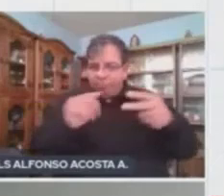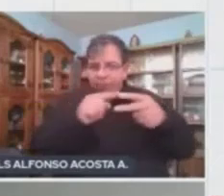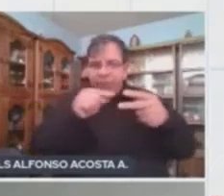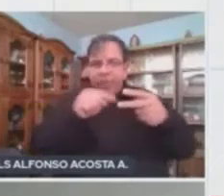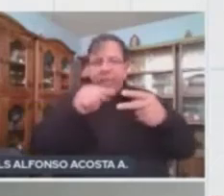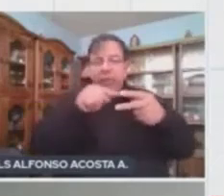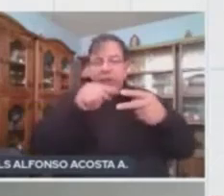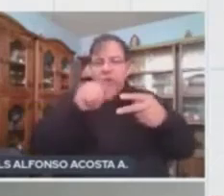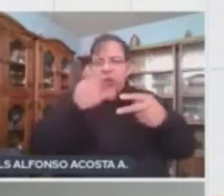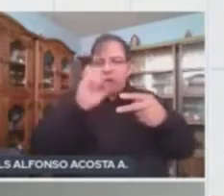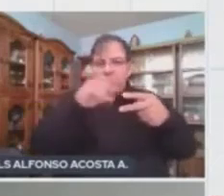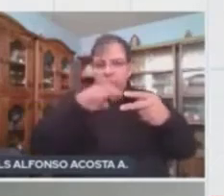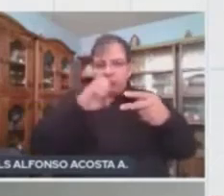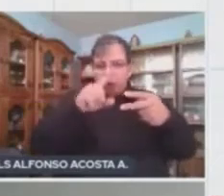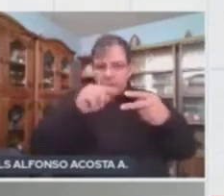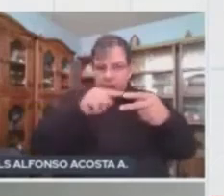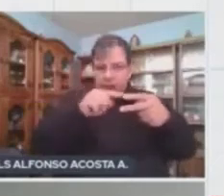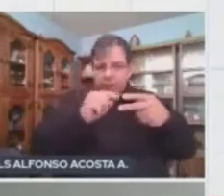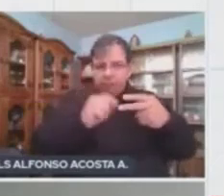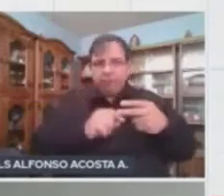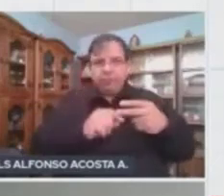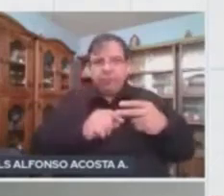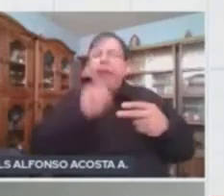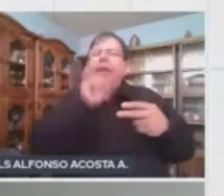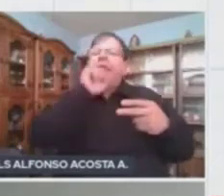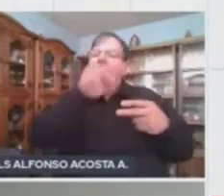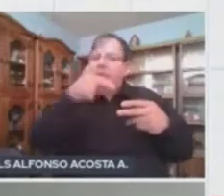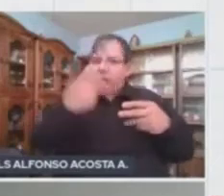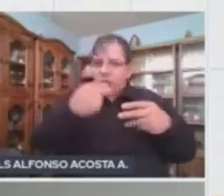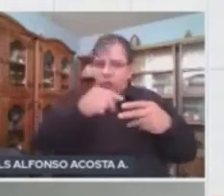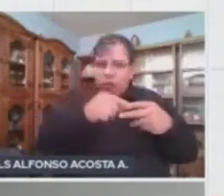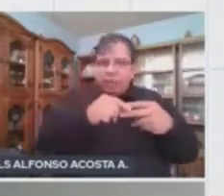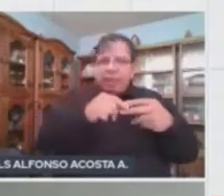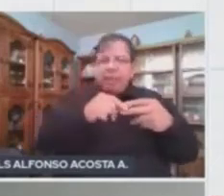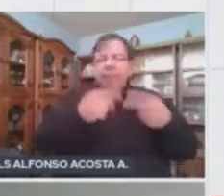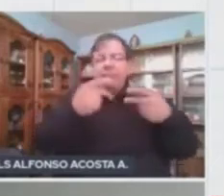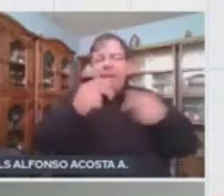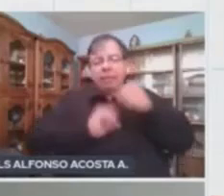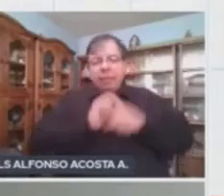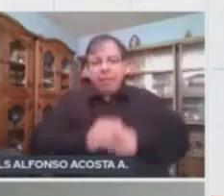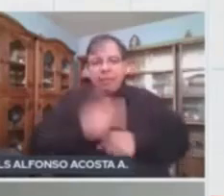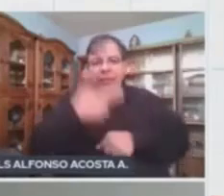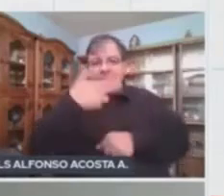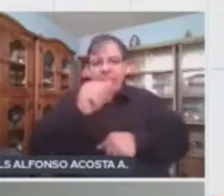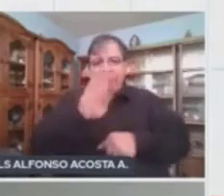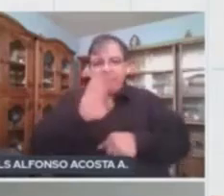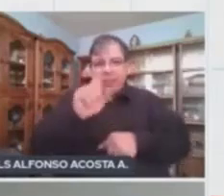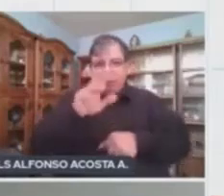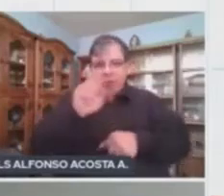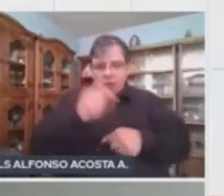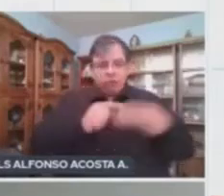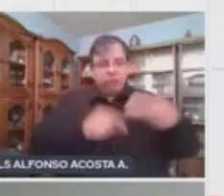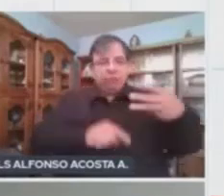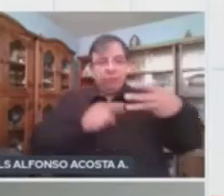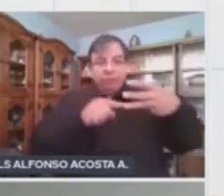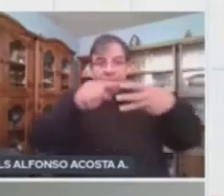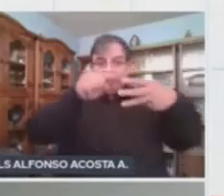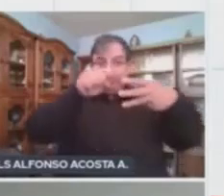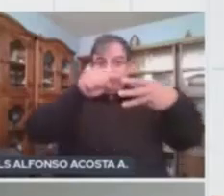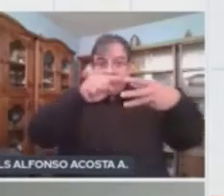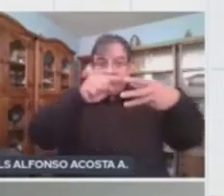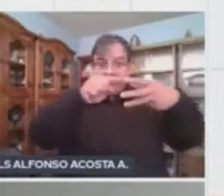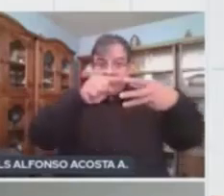consumidores primarios. También los conocemos con el nombre de herbívoros. En el tercer nivel trófico,